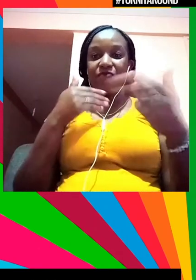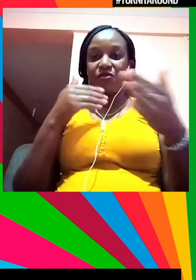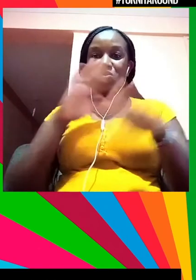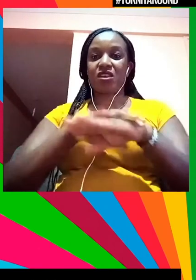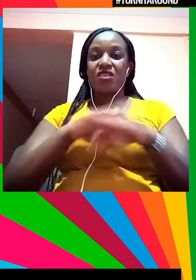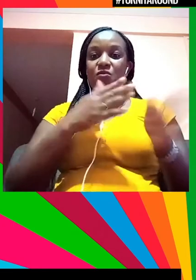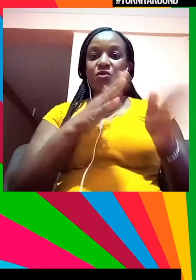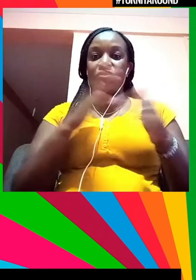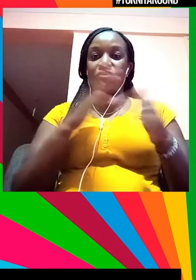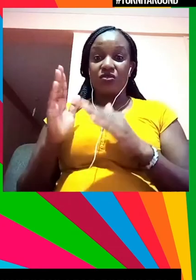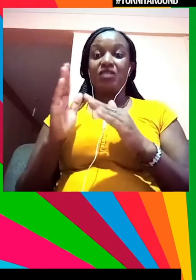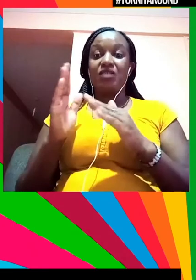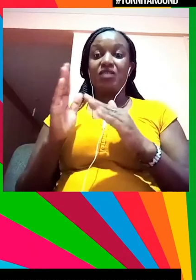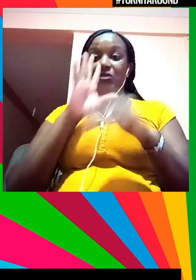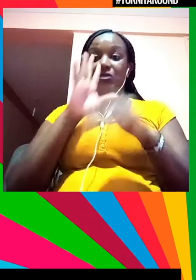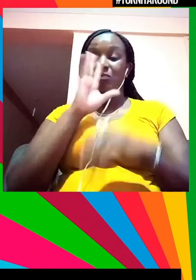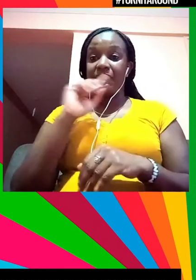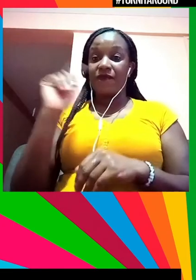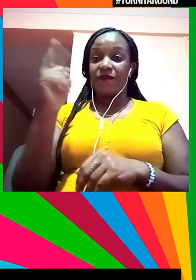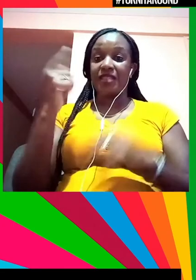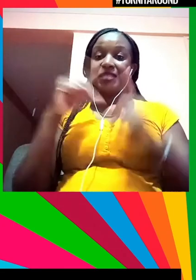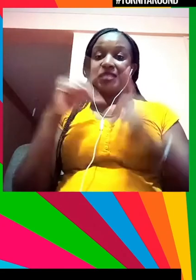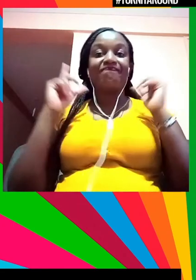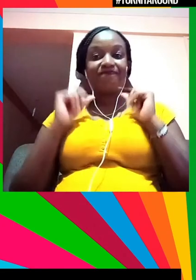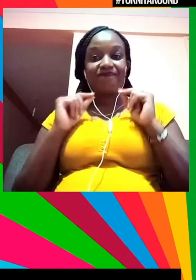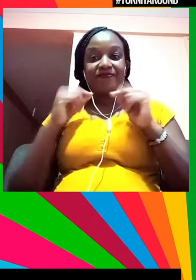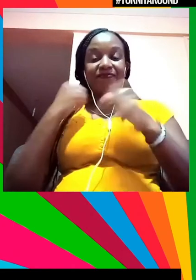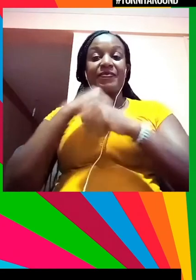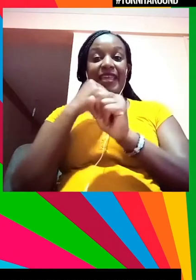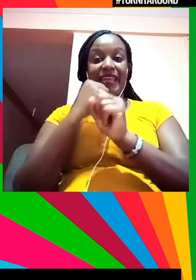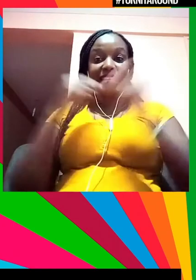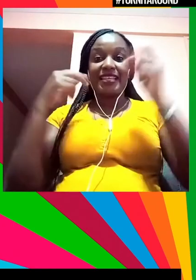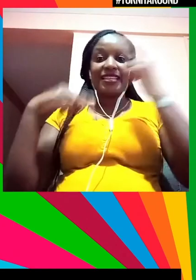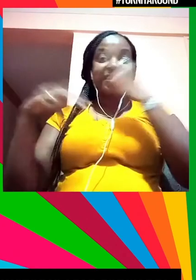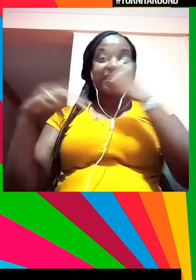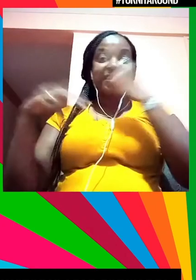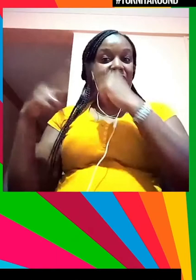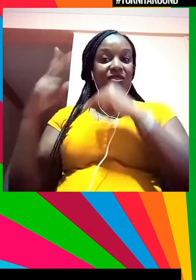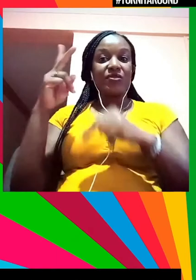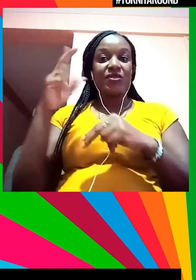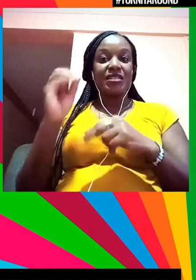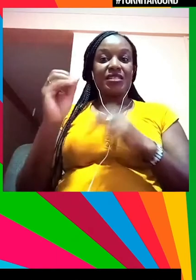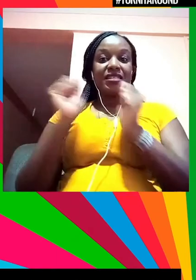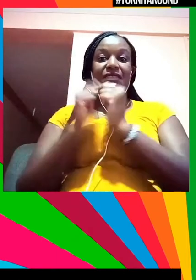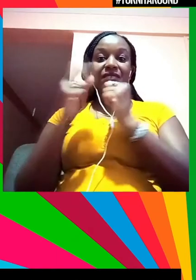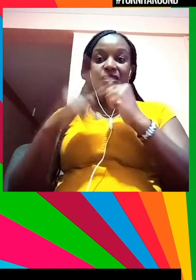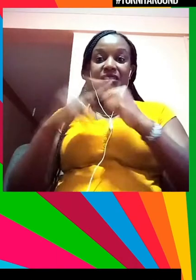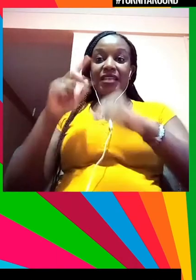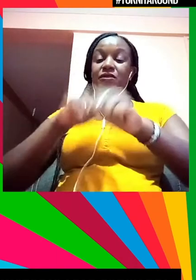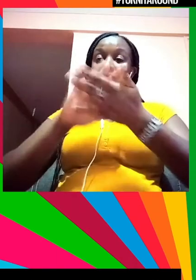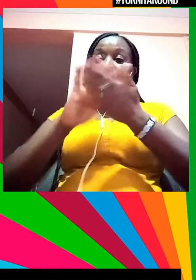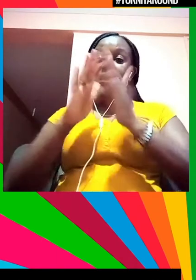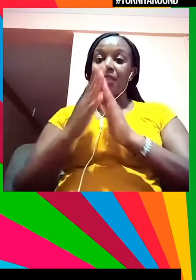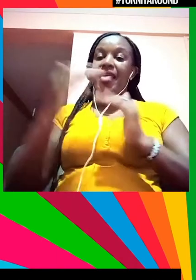La primera invitada hizo historia cuando se convirtió en la ministra